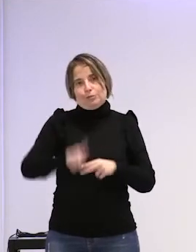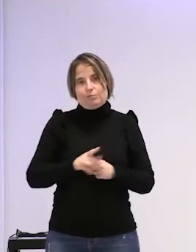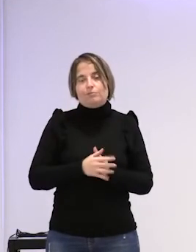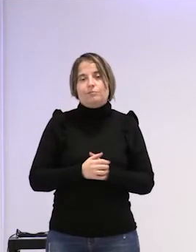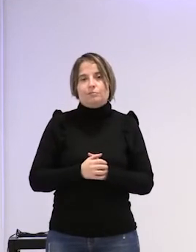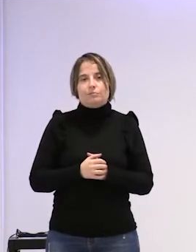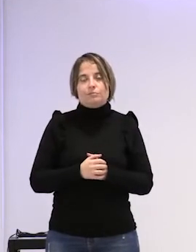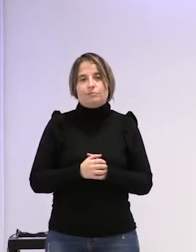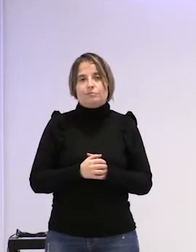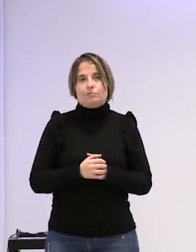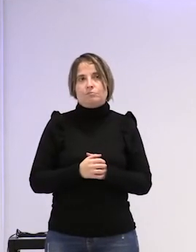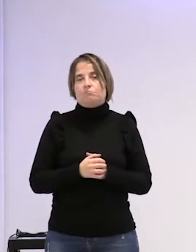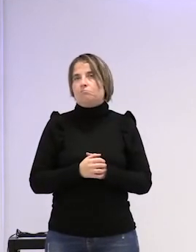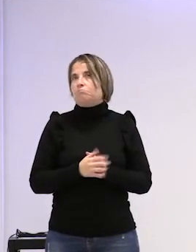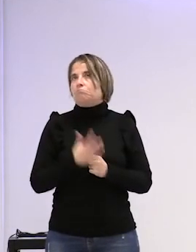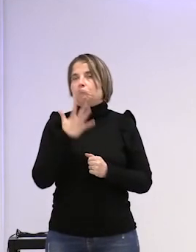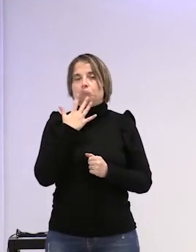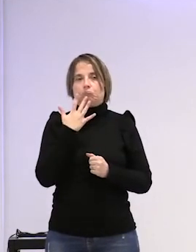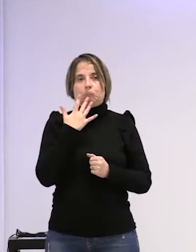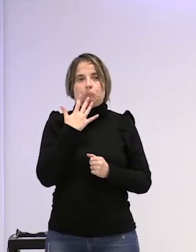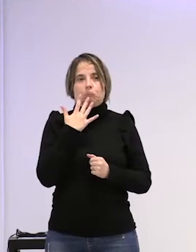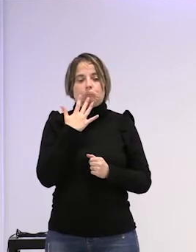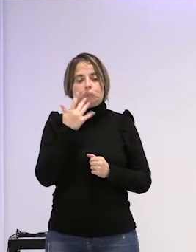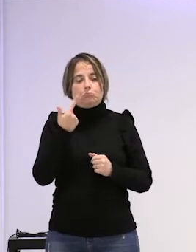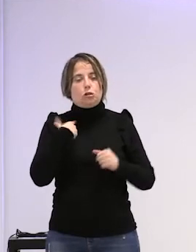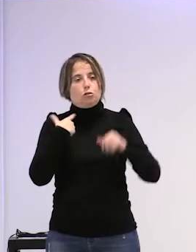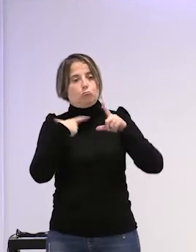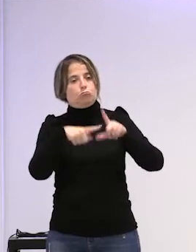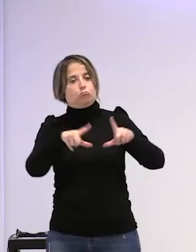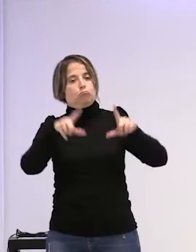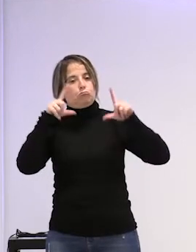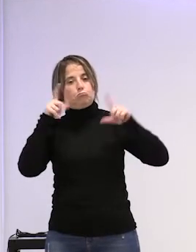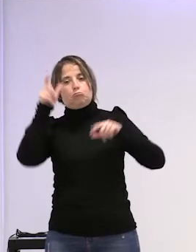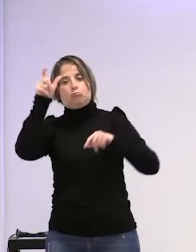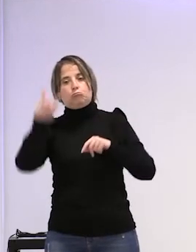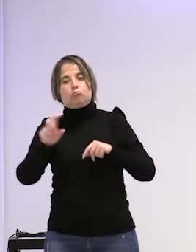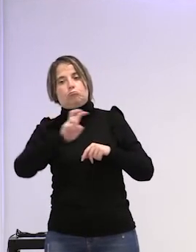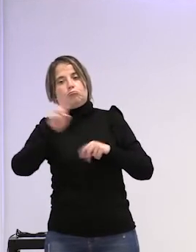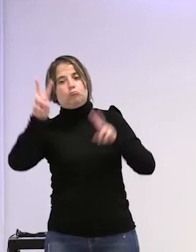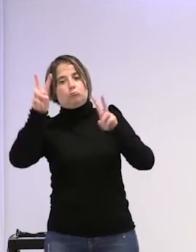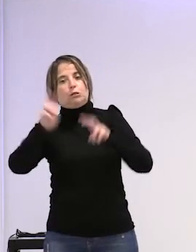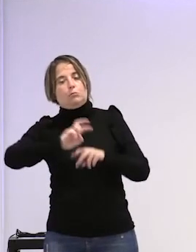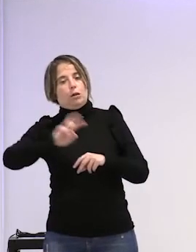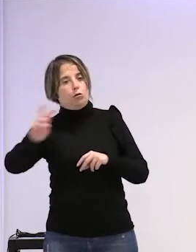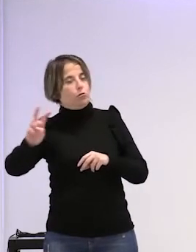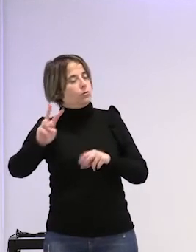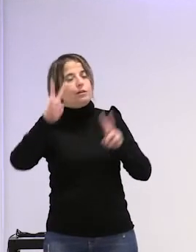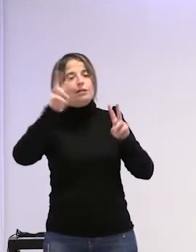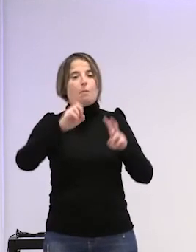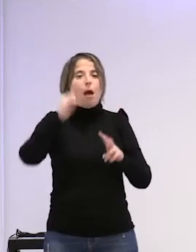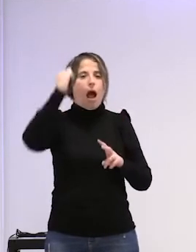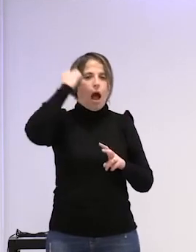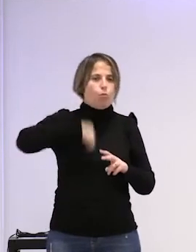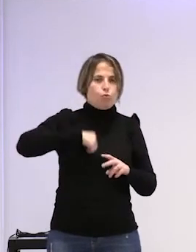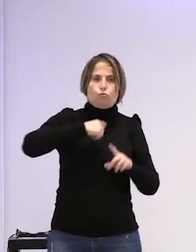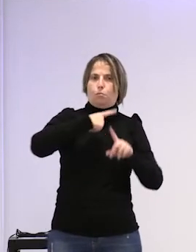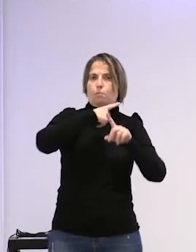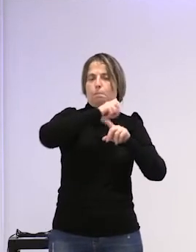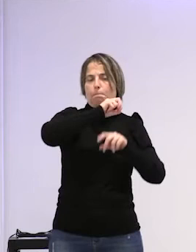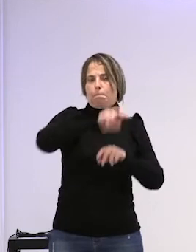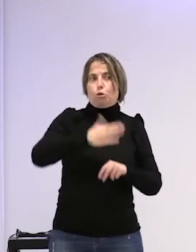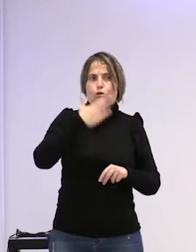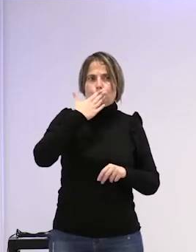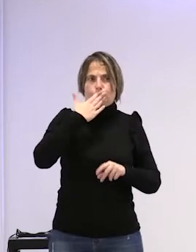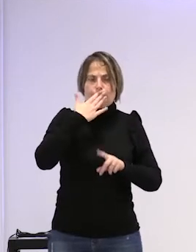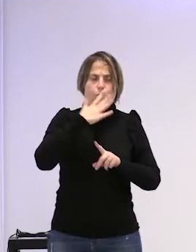no es lo mismo un mostrarse de otra temática que de abusos sexuales en la infancia por este tabú